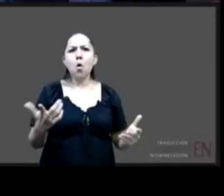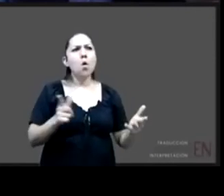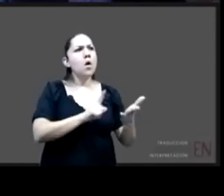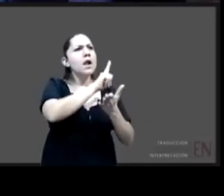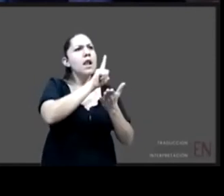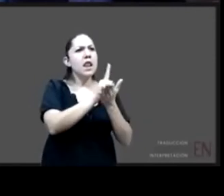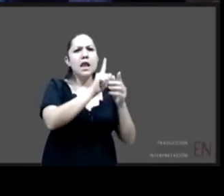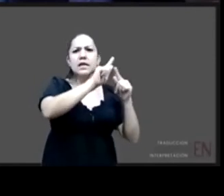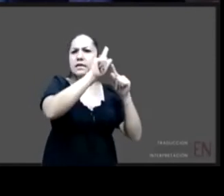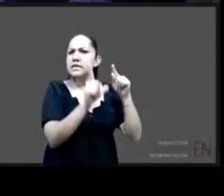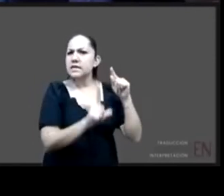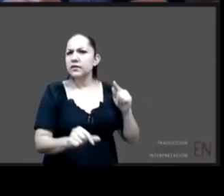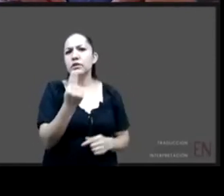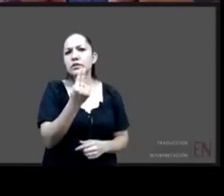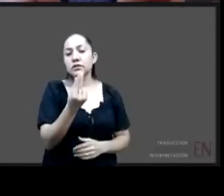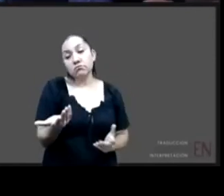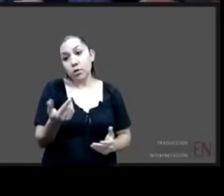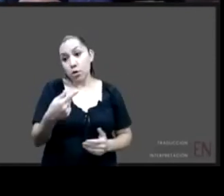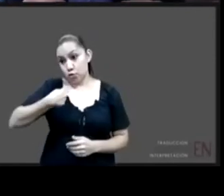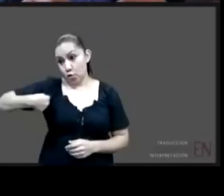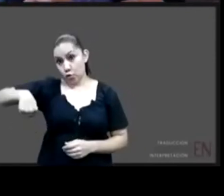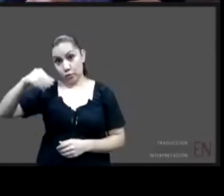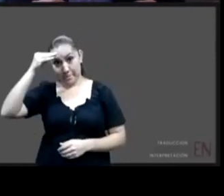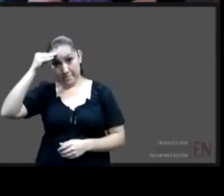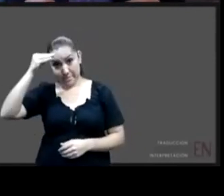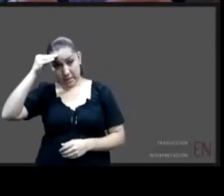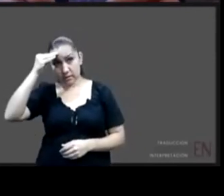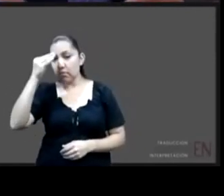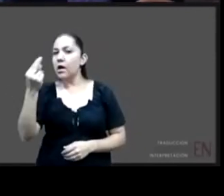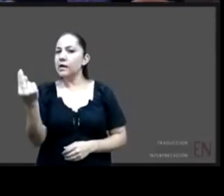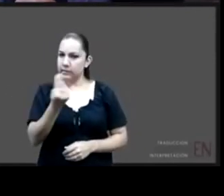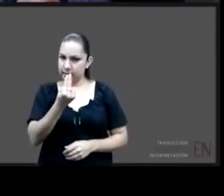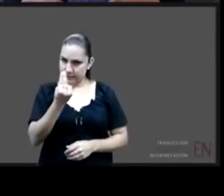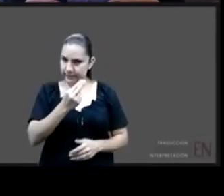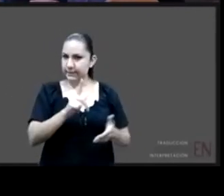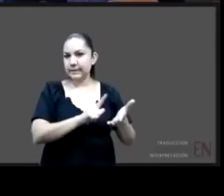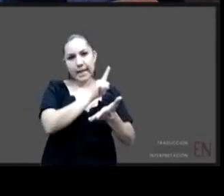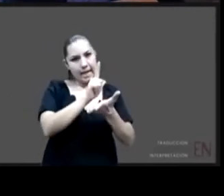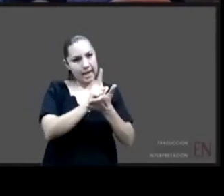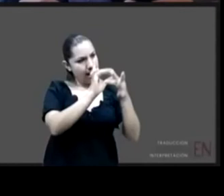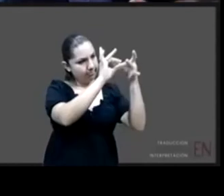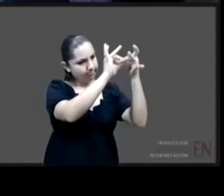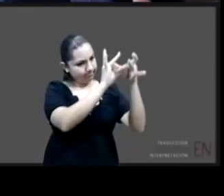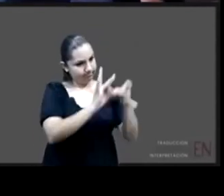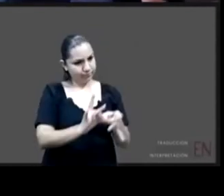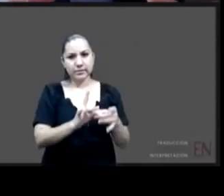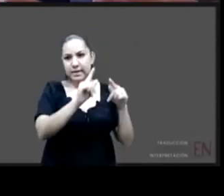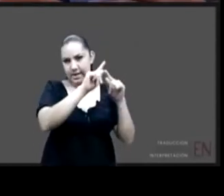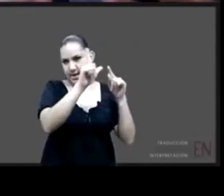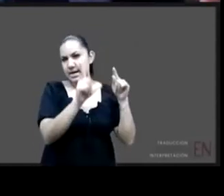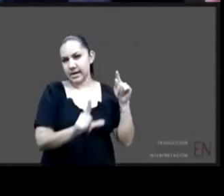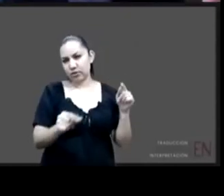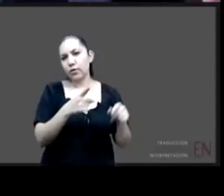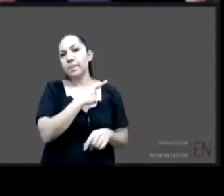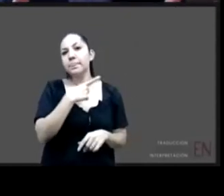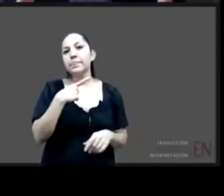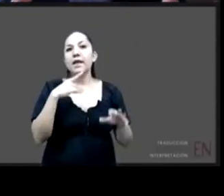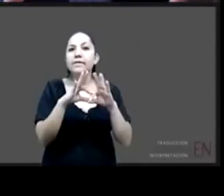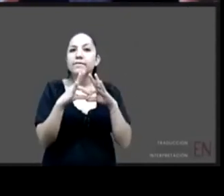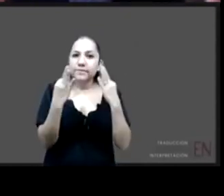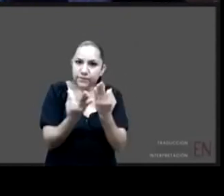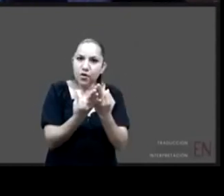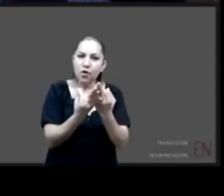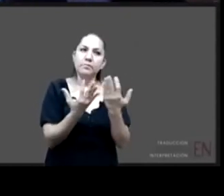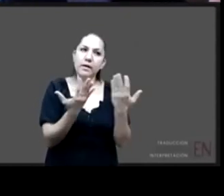es que tengamos una ley nacional una sola ley nacional un solo mecanismo procedimental claro la aplicación de la ley pues